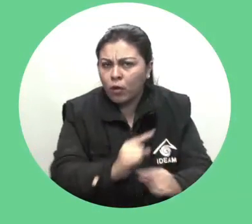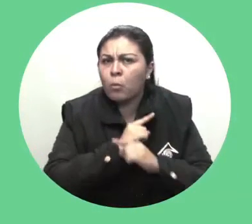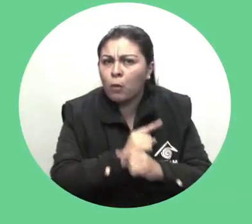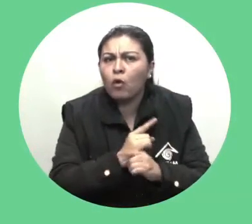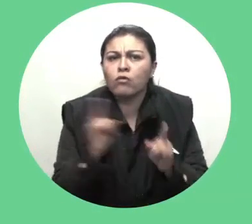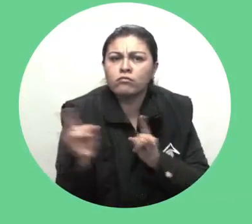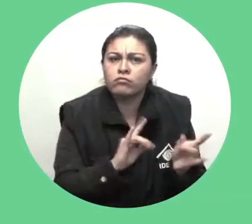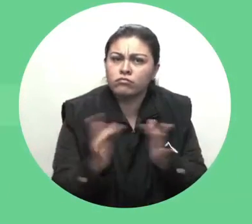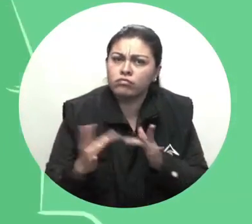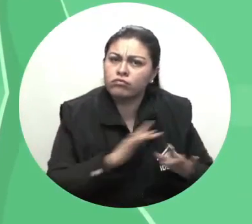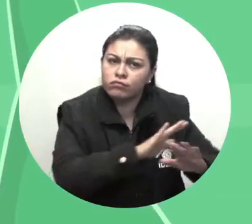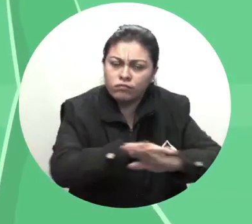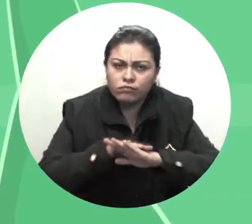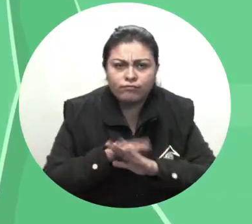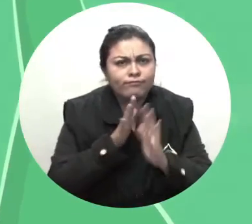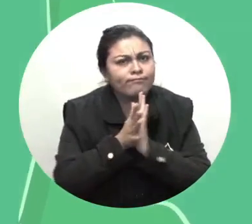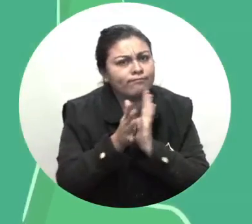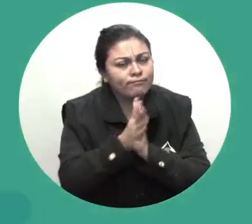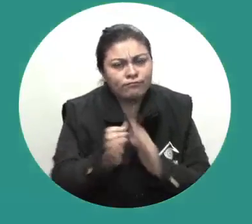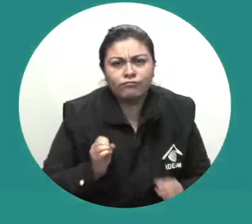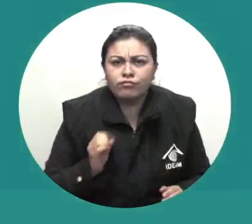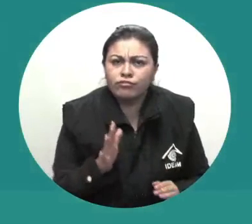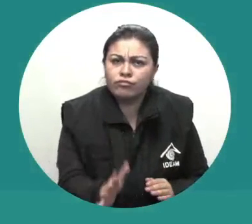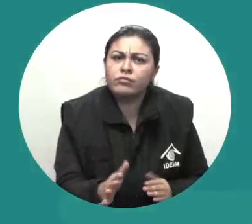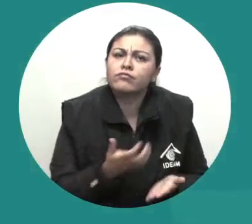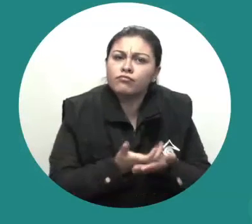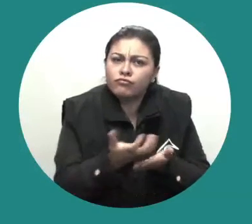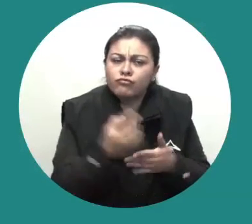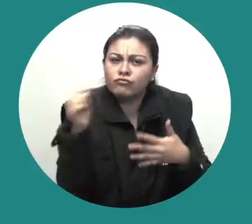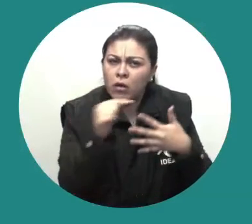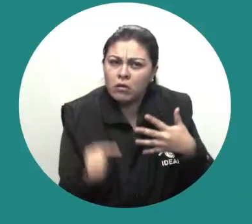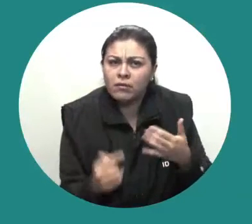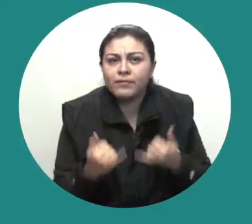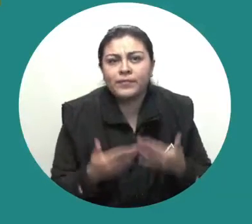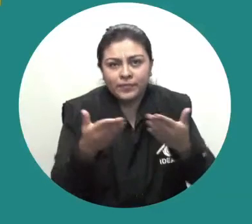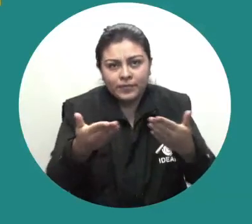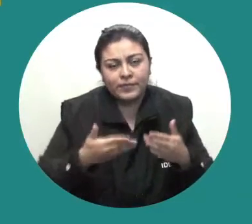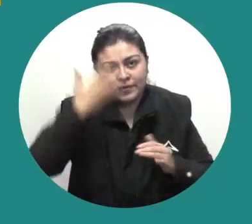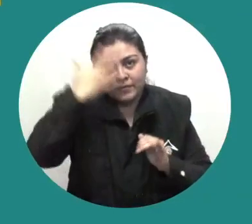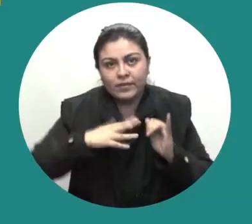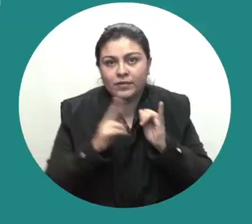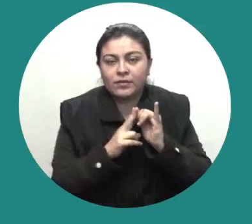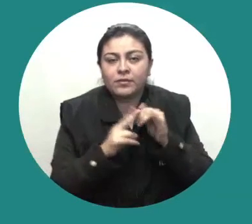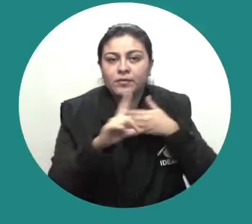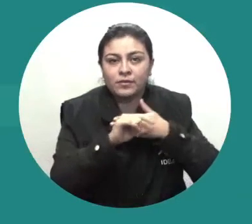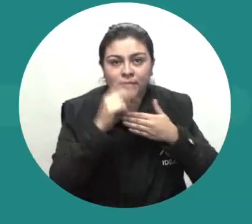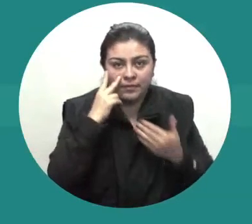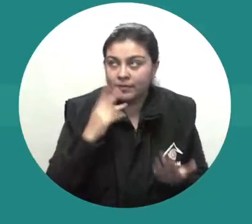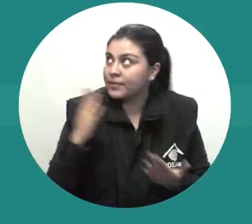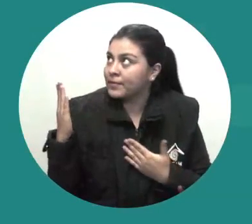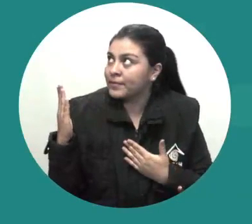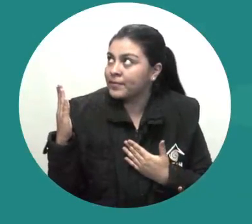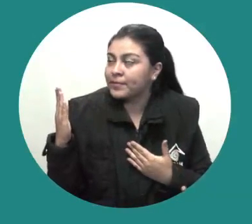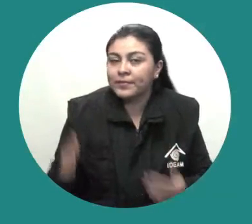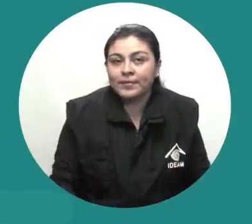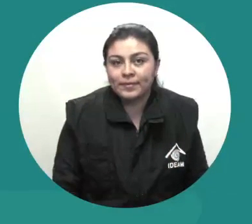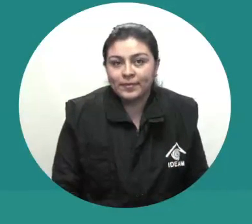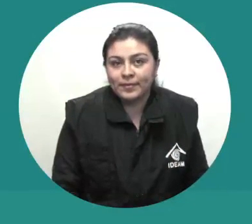detallada, satelital, recomendaciones y muchas opciones de interacción Síganos a través de nuestras redes sociales